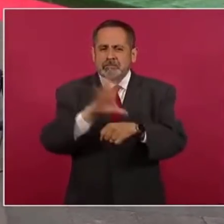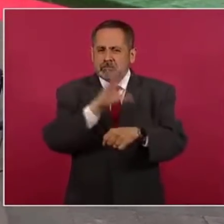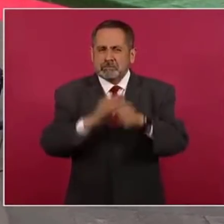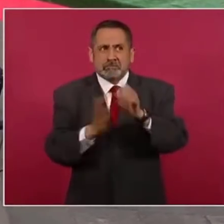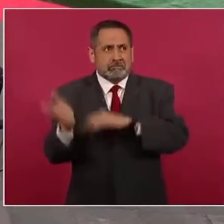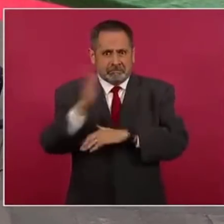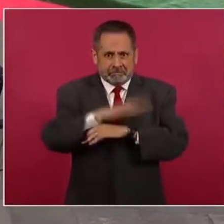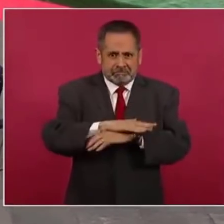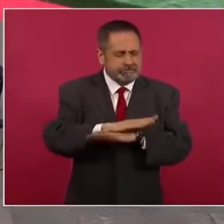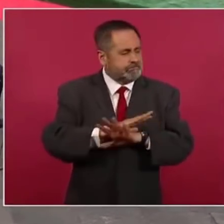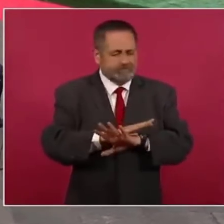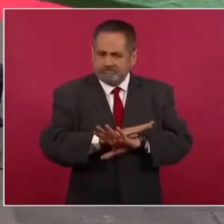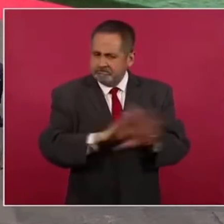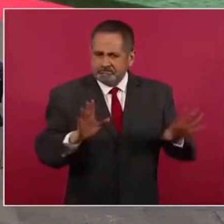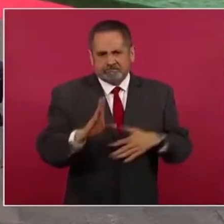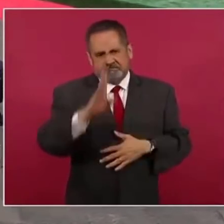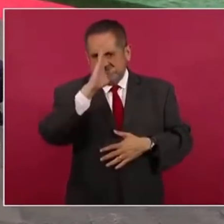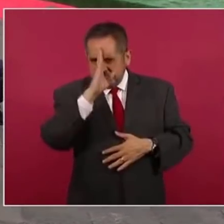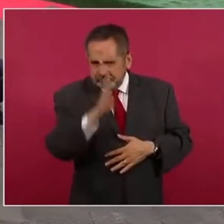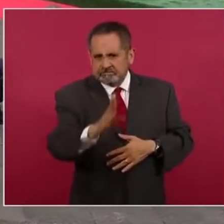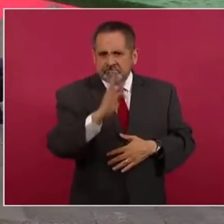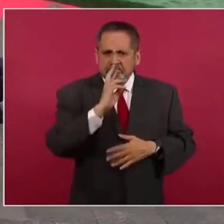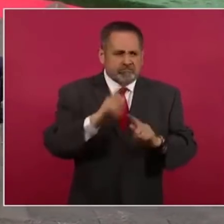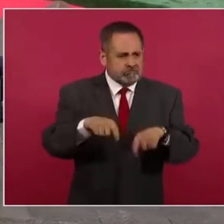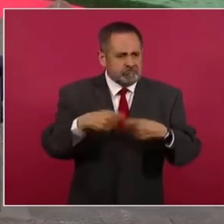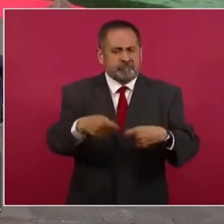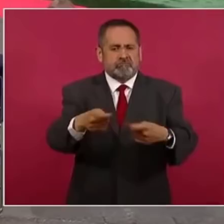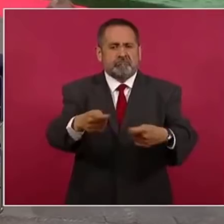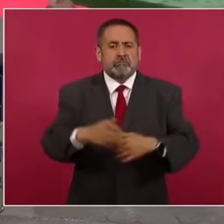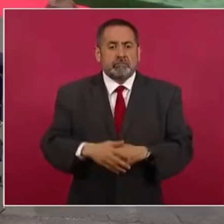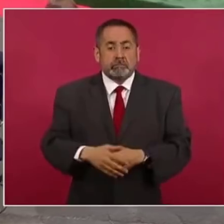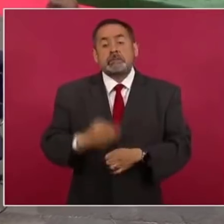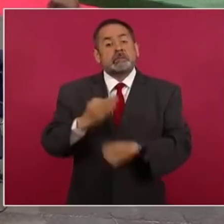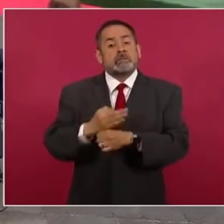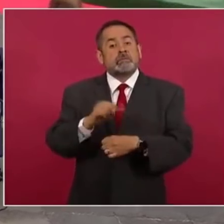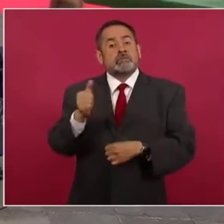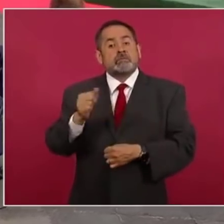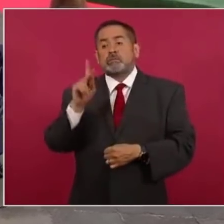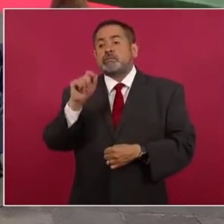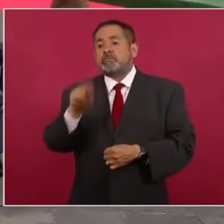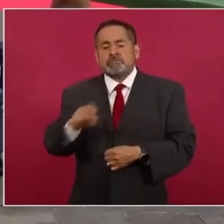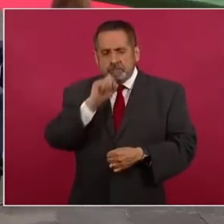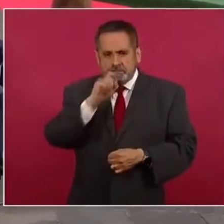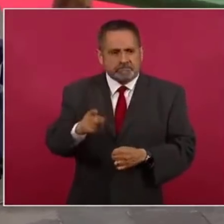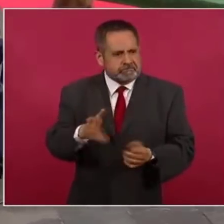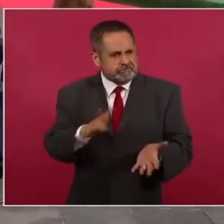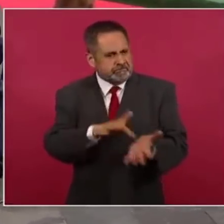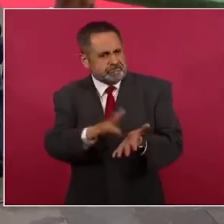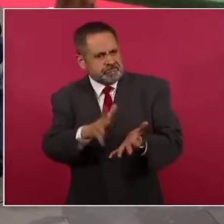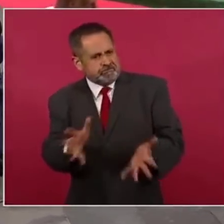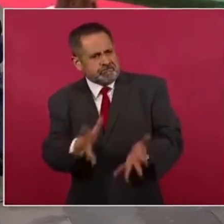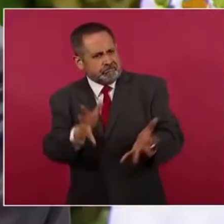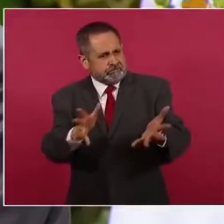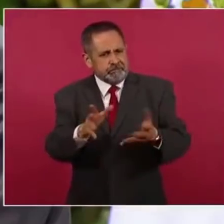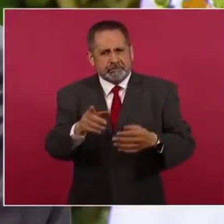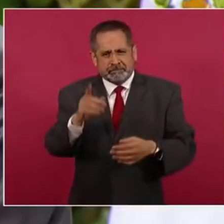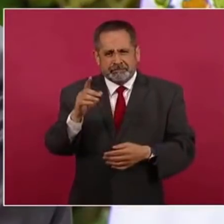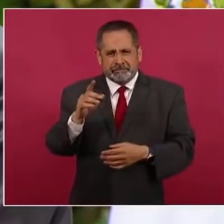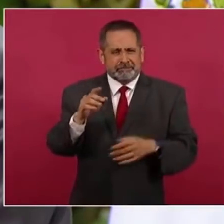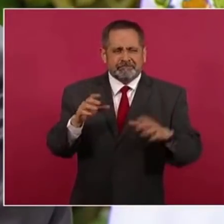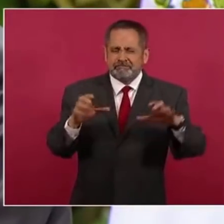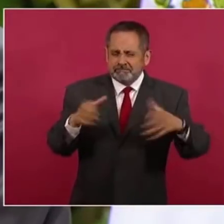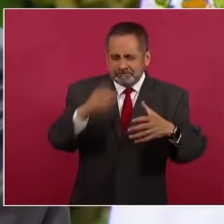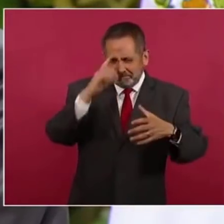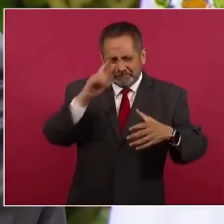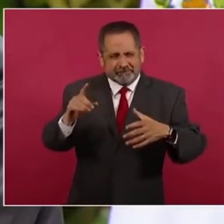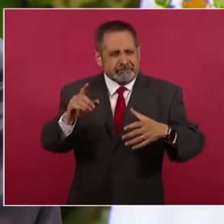ampliándose el programa de fomento a la lectura. Sólo el Fondo de Cultura Económica lleva